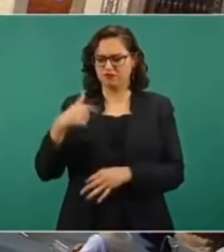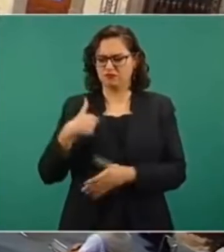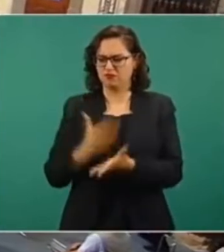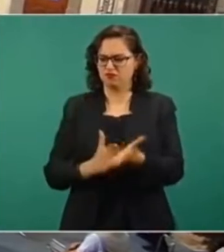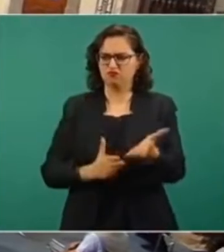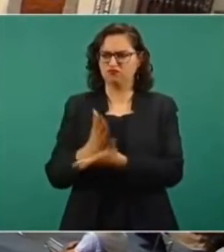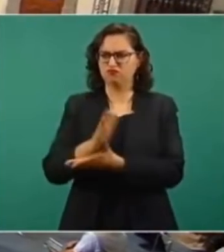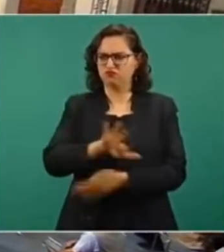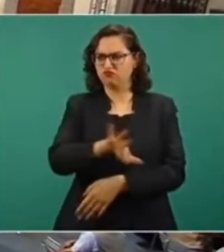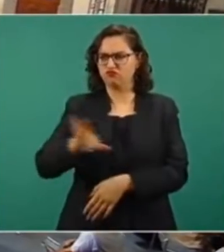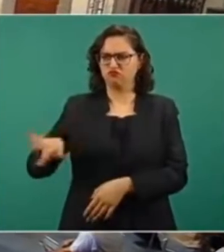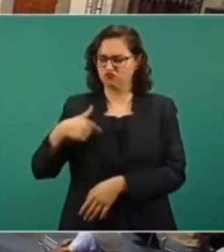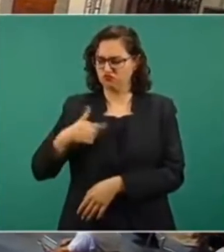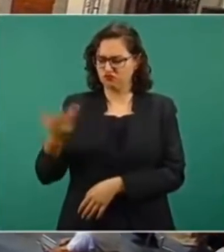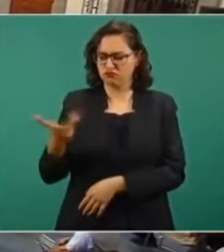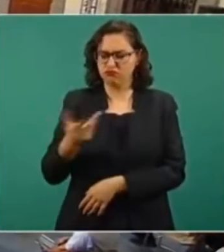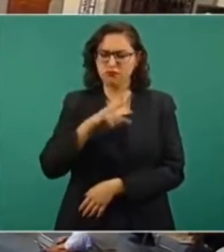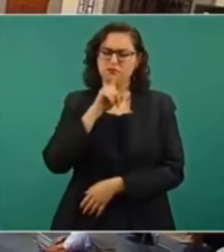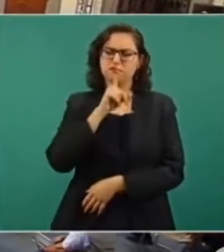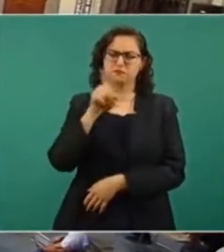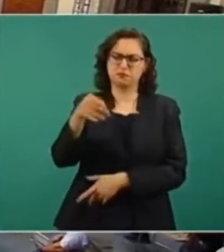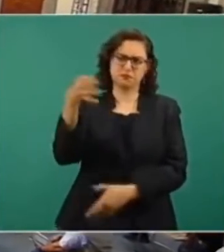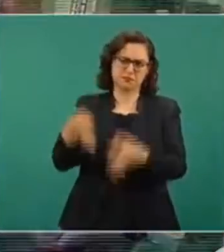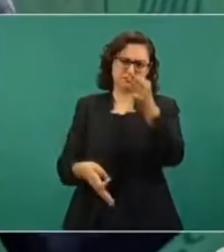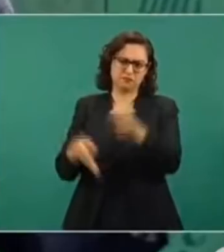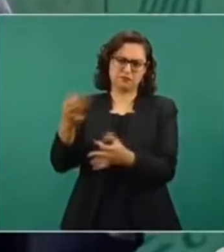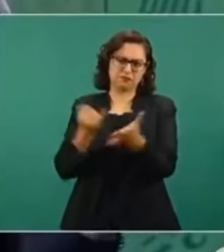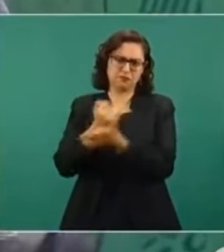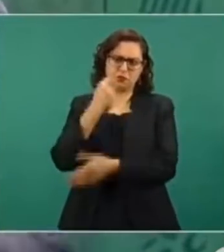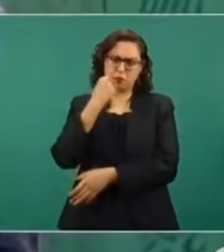de la autonomía, la independencia de los jueces, pero